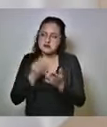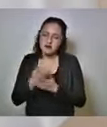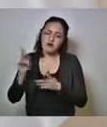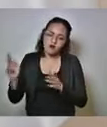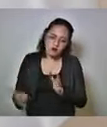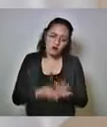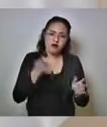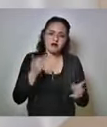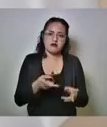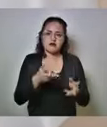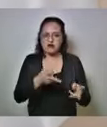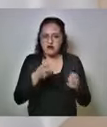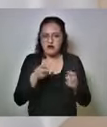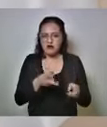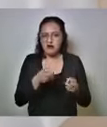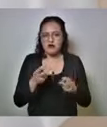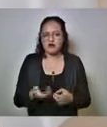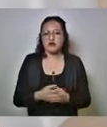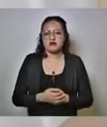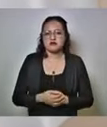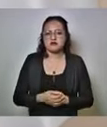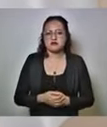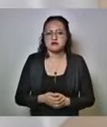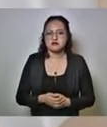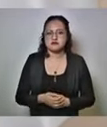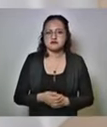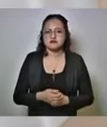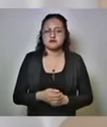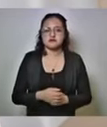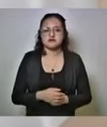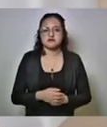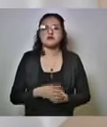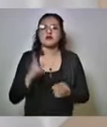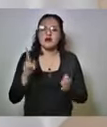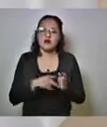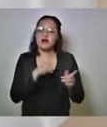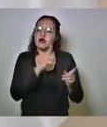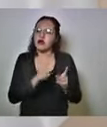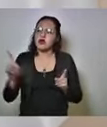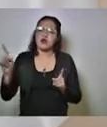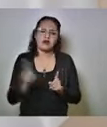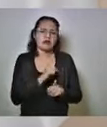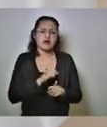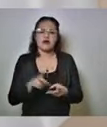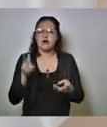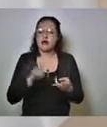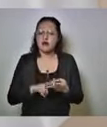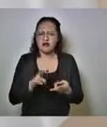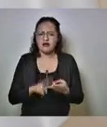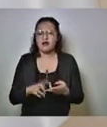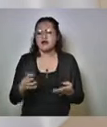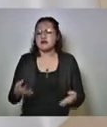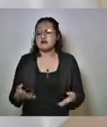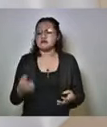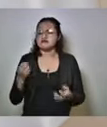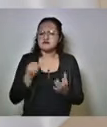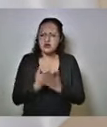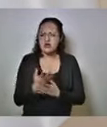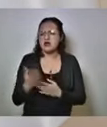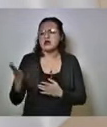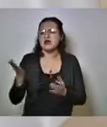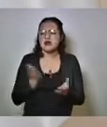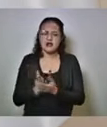compurgar fueron vueltos a condenar y volvieron a ser muchos